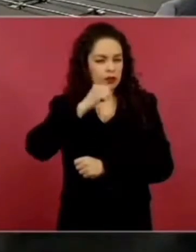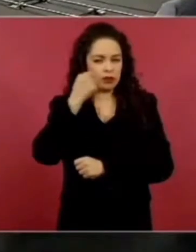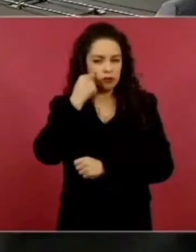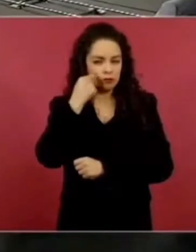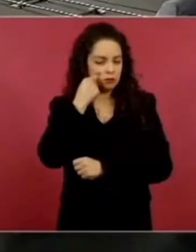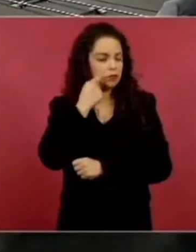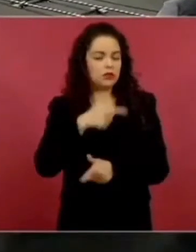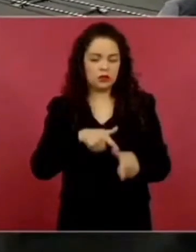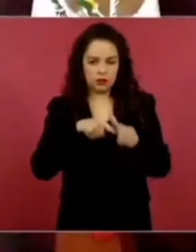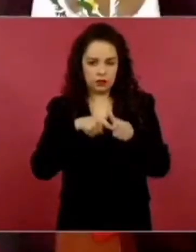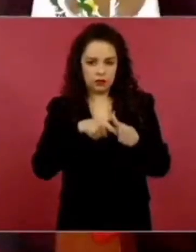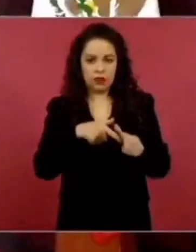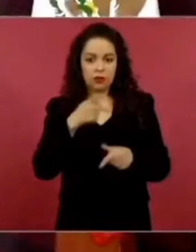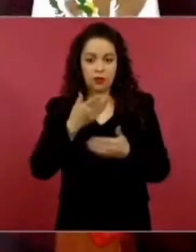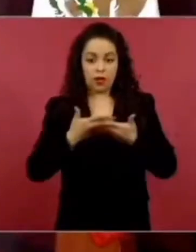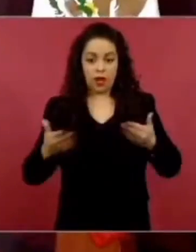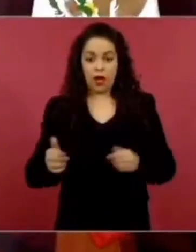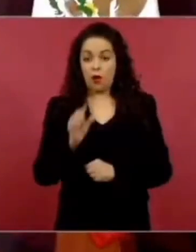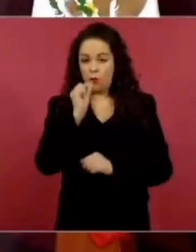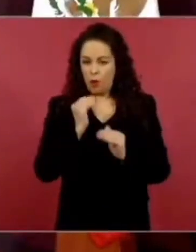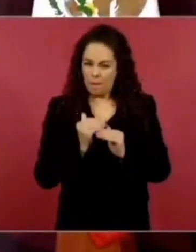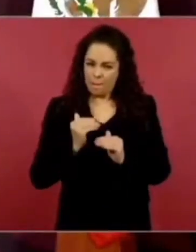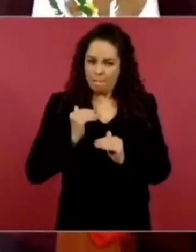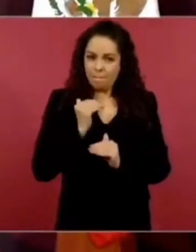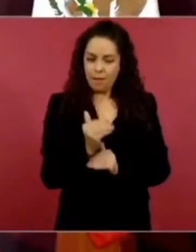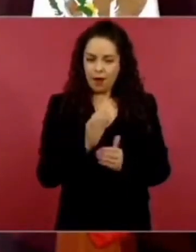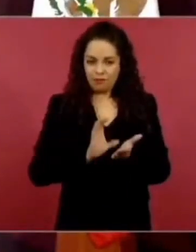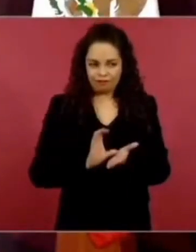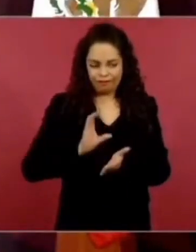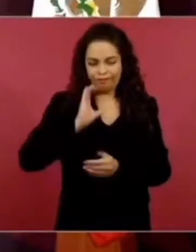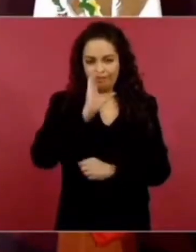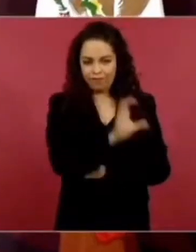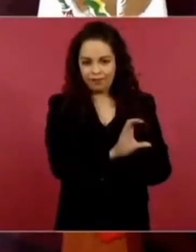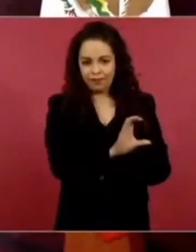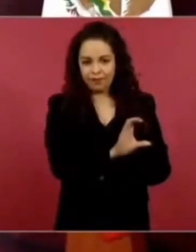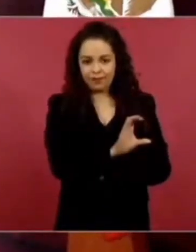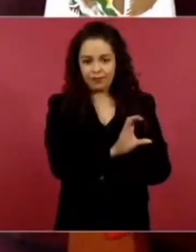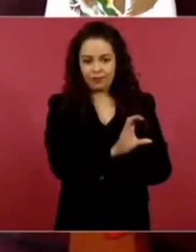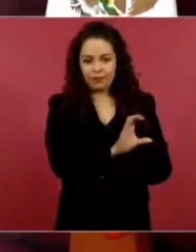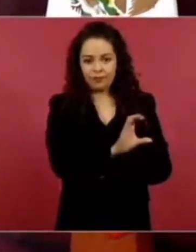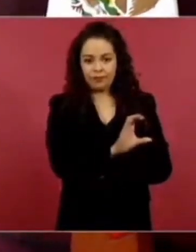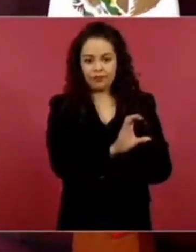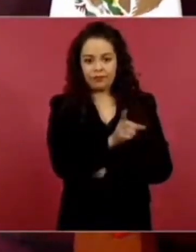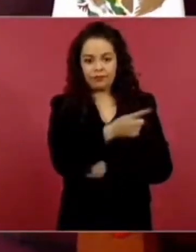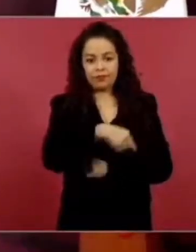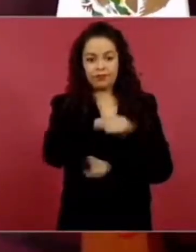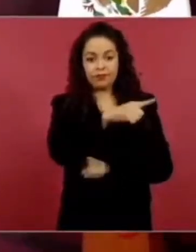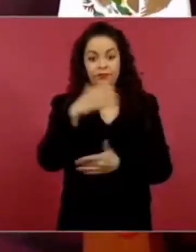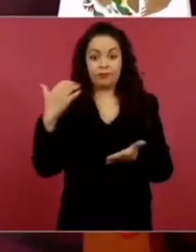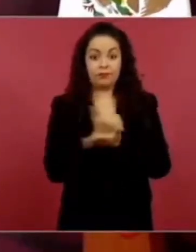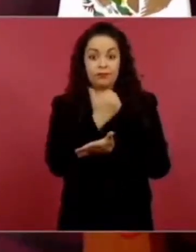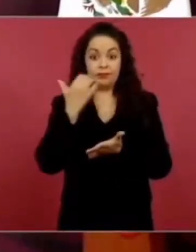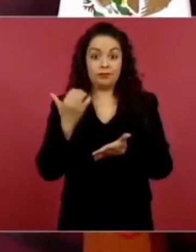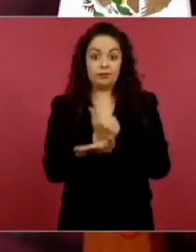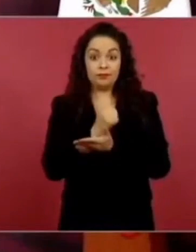Pero se les da un poquito más a los que traen medallas.